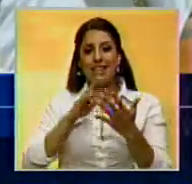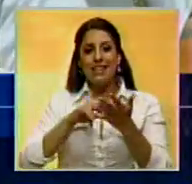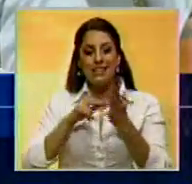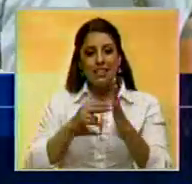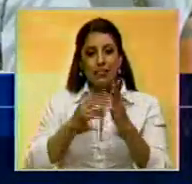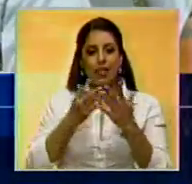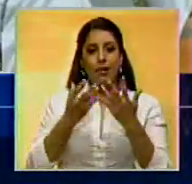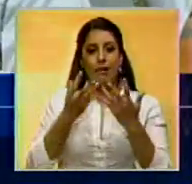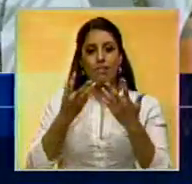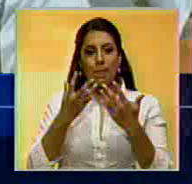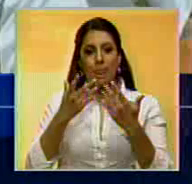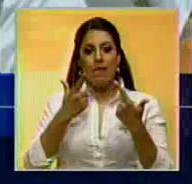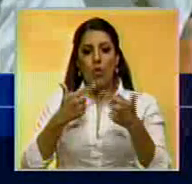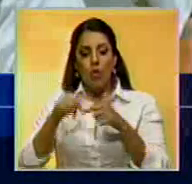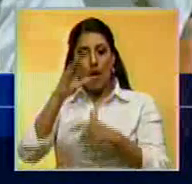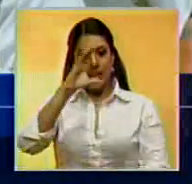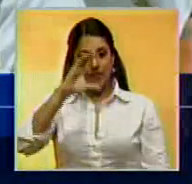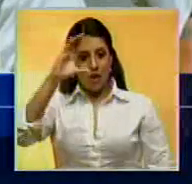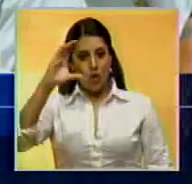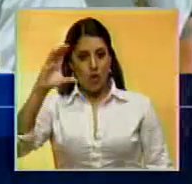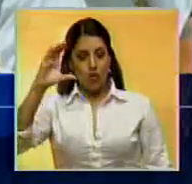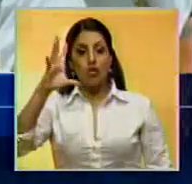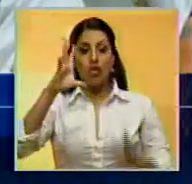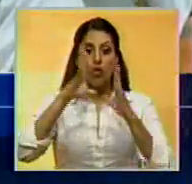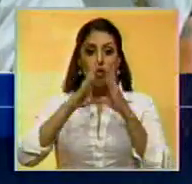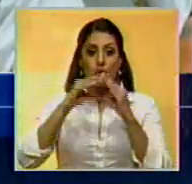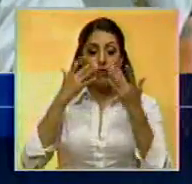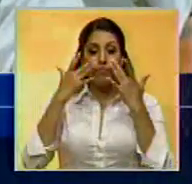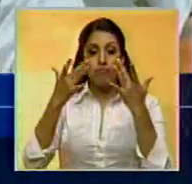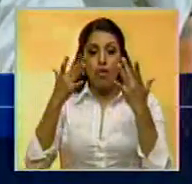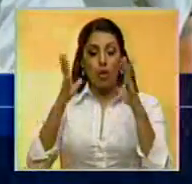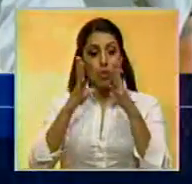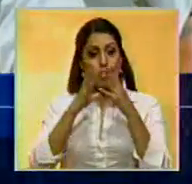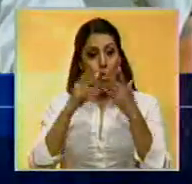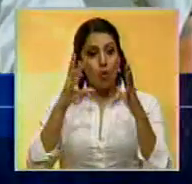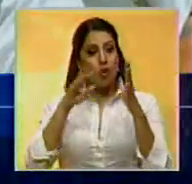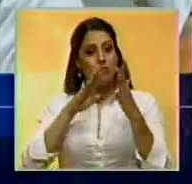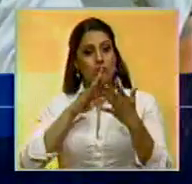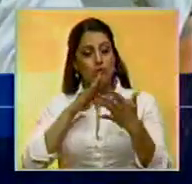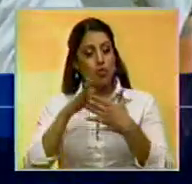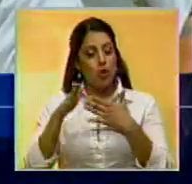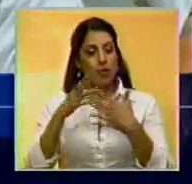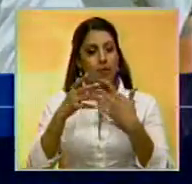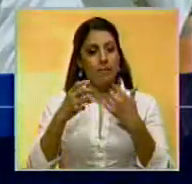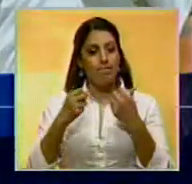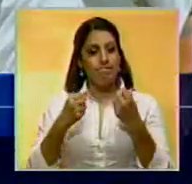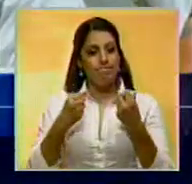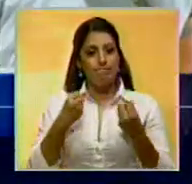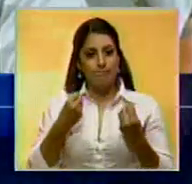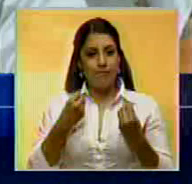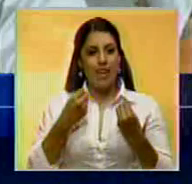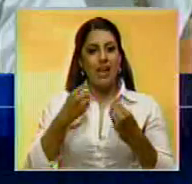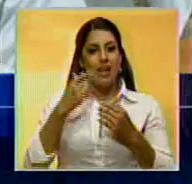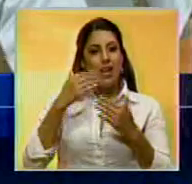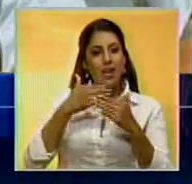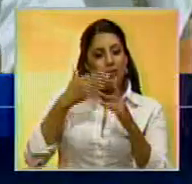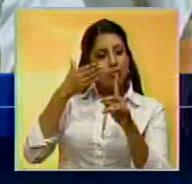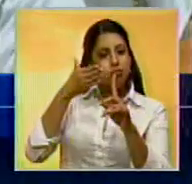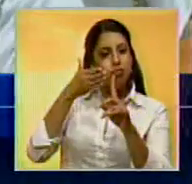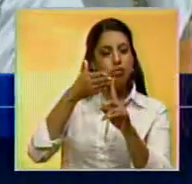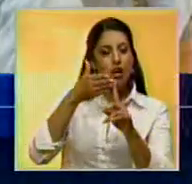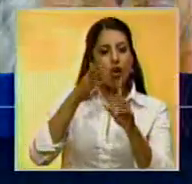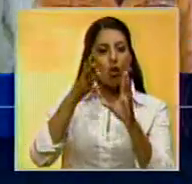ver con la zona costera y todo debe ver, todo tiene que ver con la trayectoria